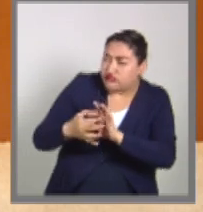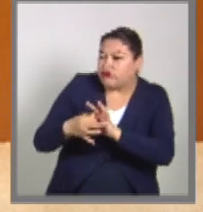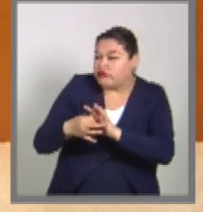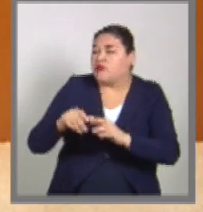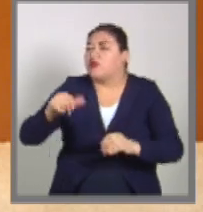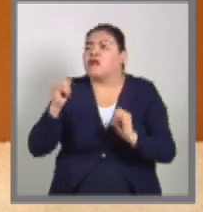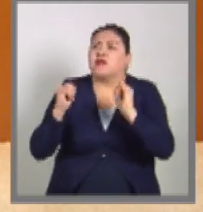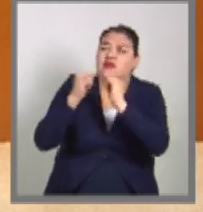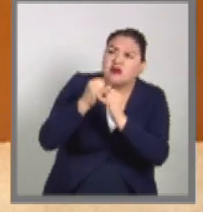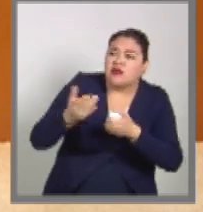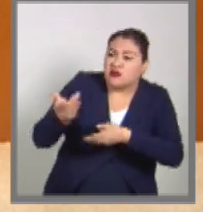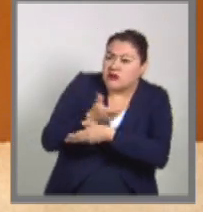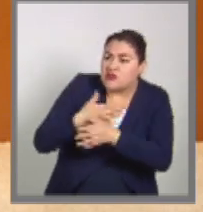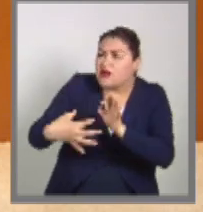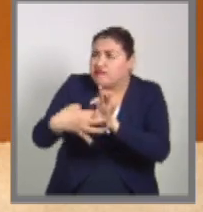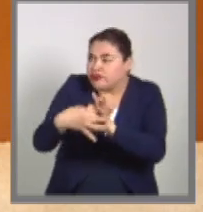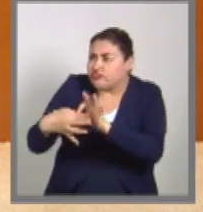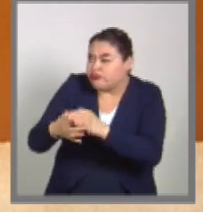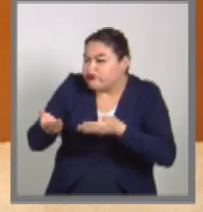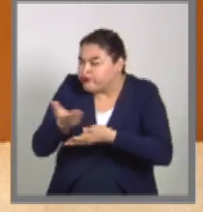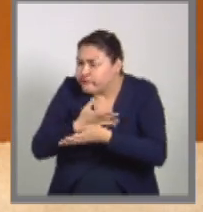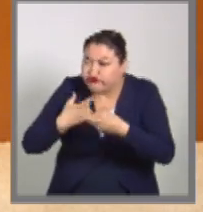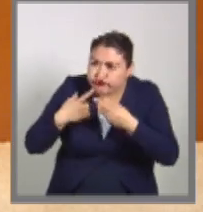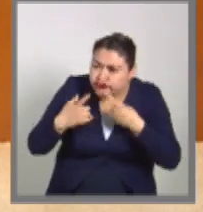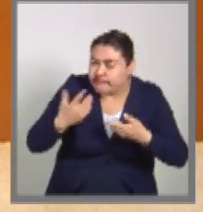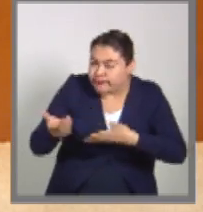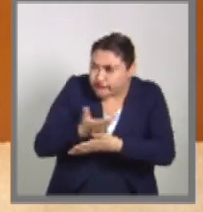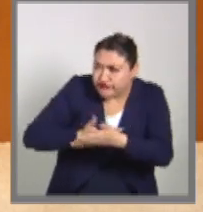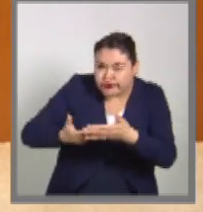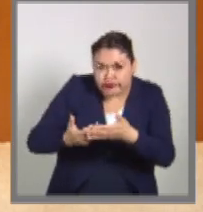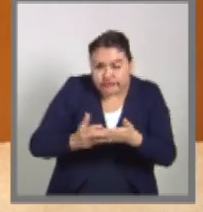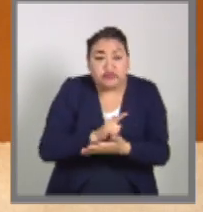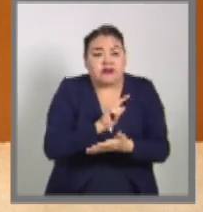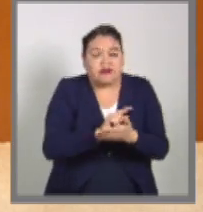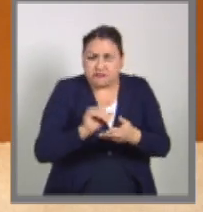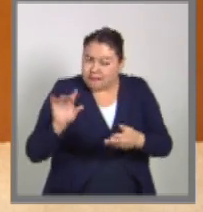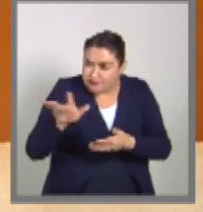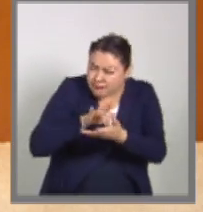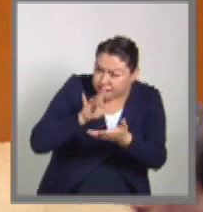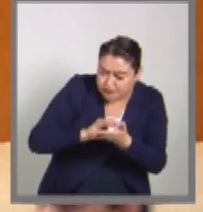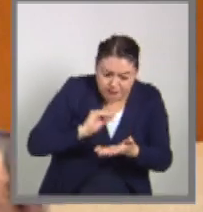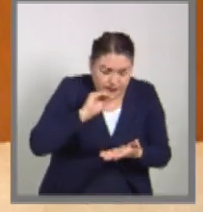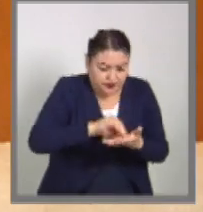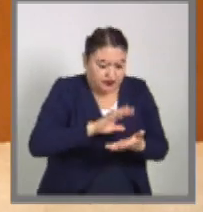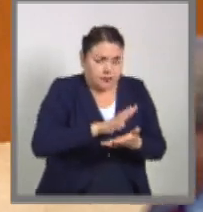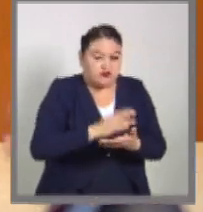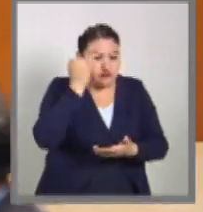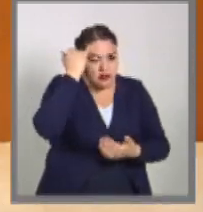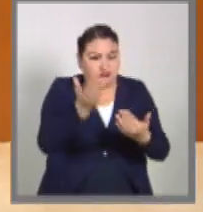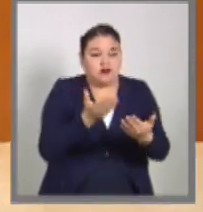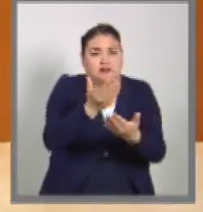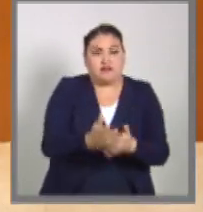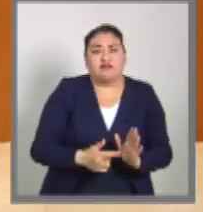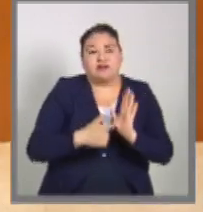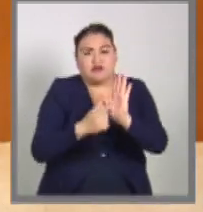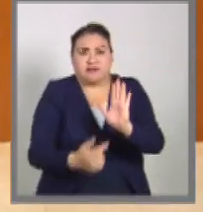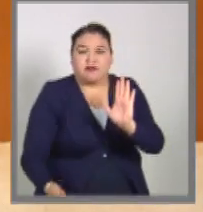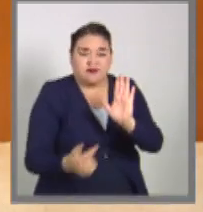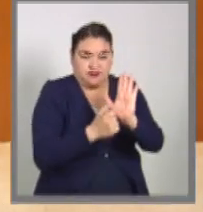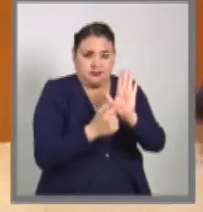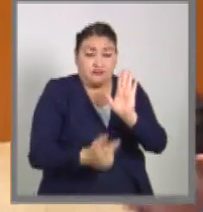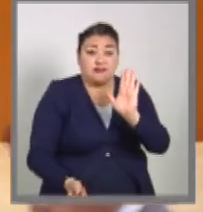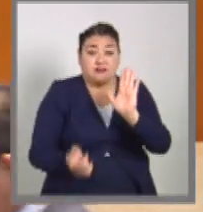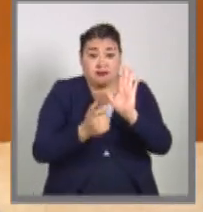atender estos preceptos de esta ley y, por supuesto, esta ley que hoy estamos presentando también